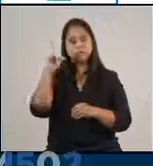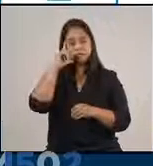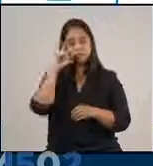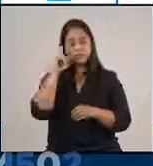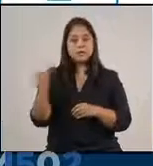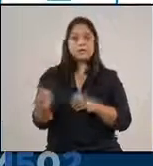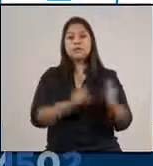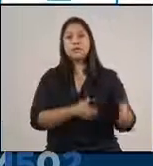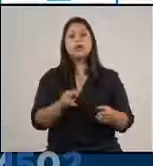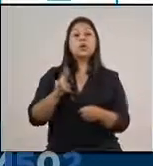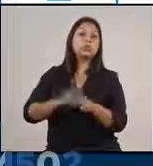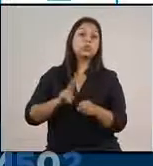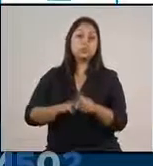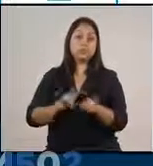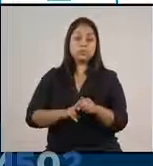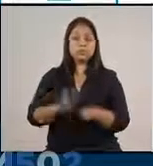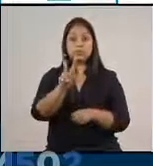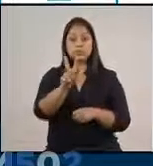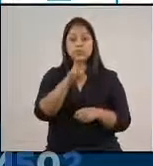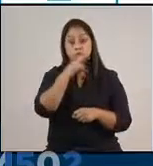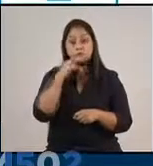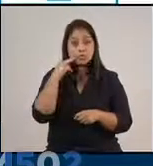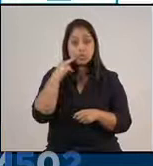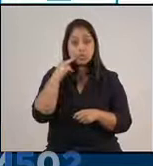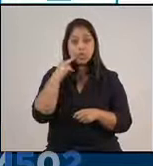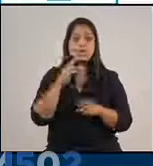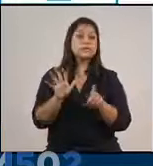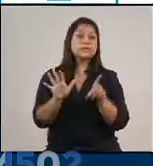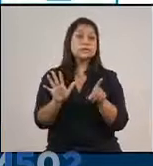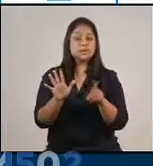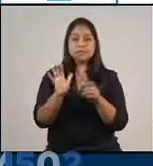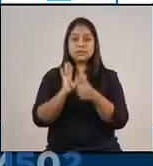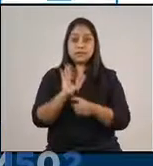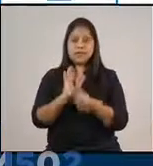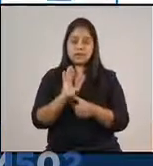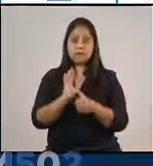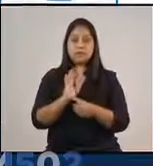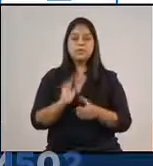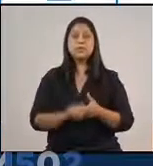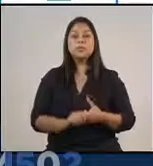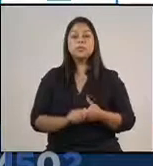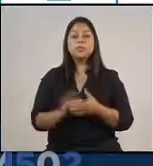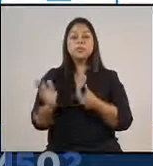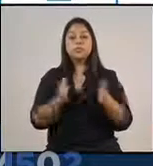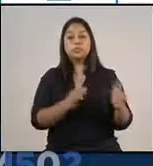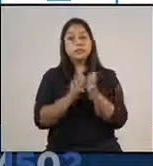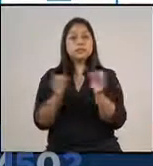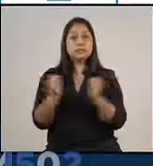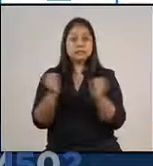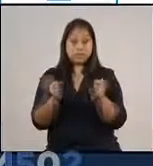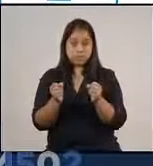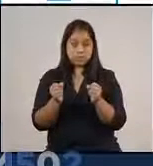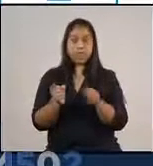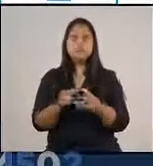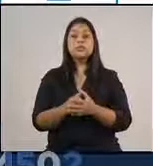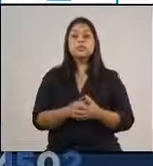Totonicapán, de sus 8 municipios, tiene 2 en alerta roja y 6 en alerta anaranjada. En el caso de Quetzaltenango, de sus 24